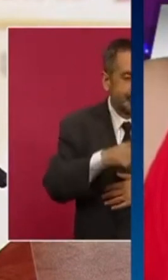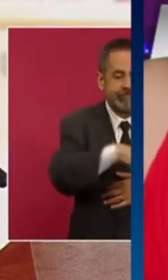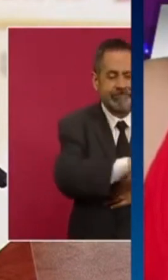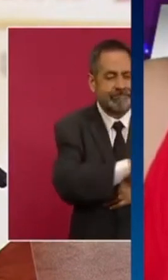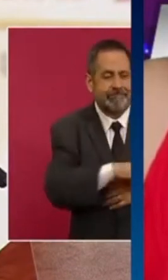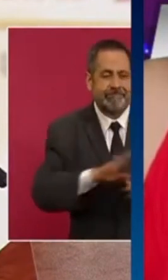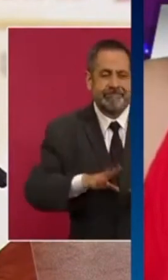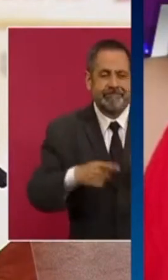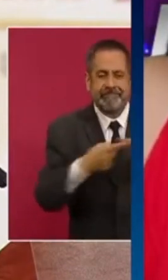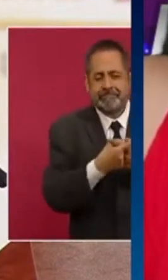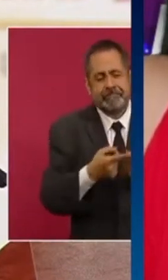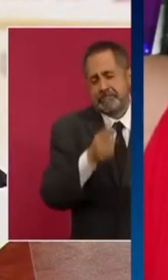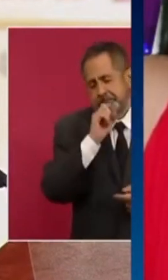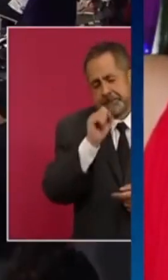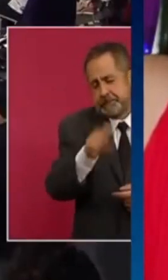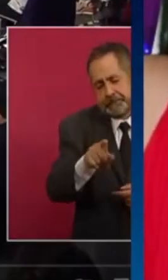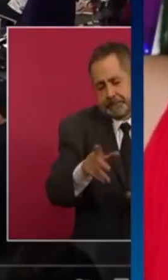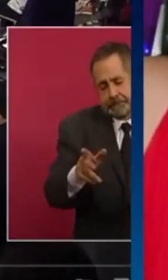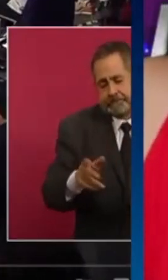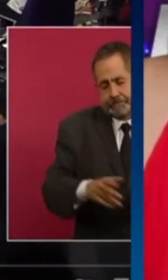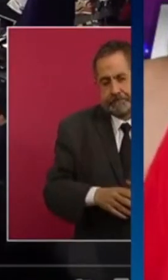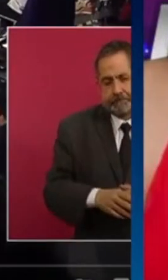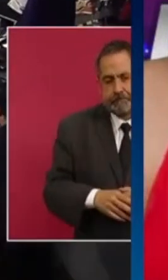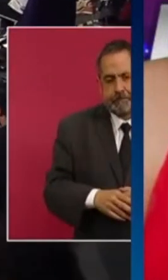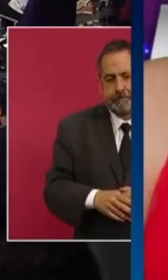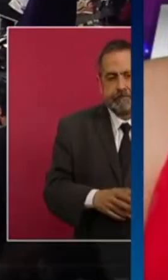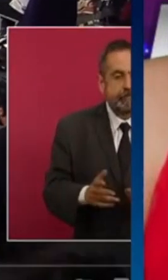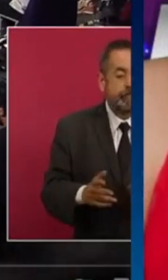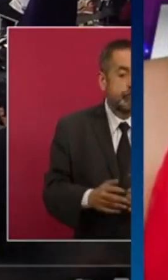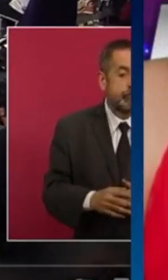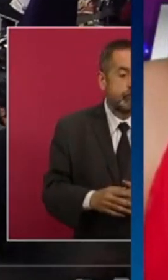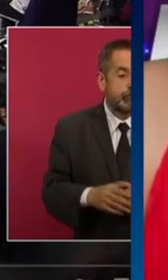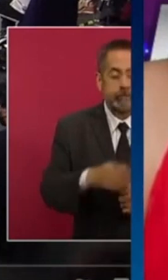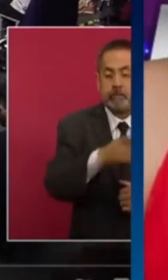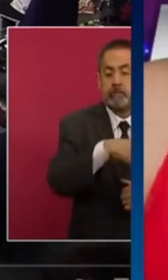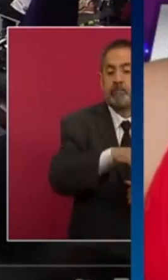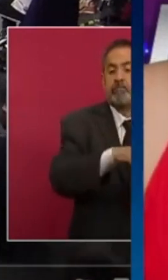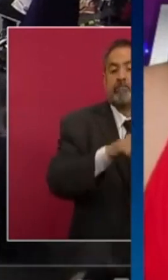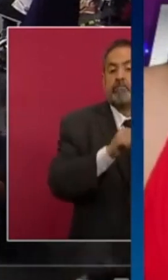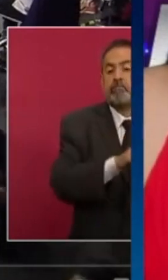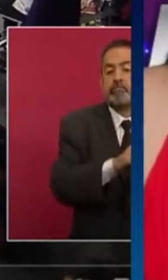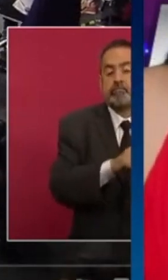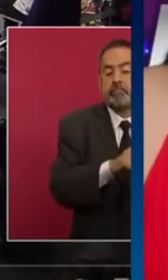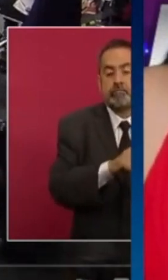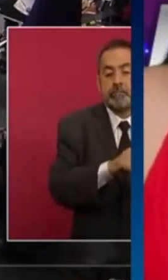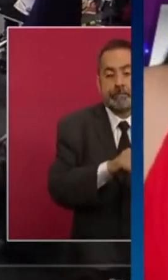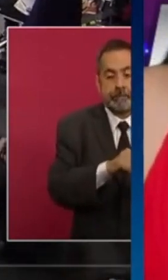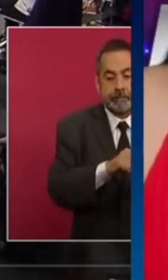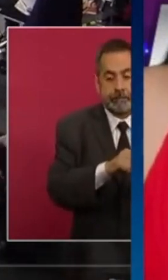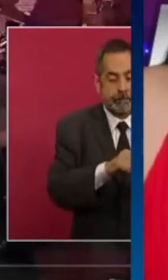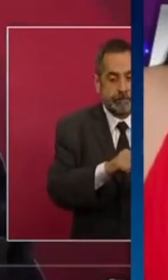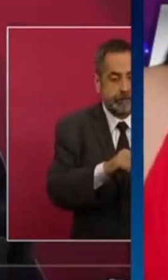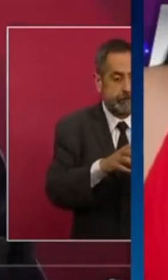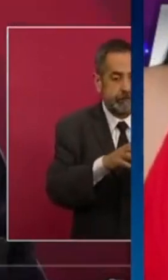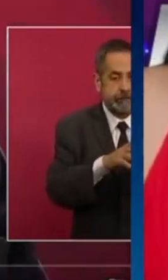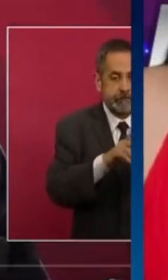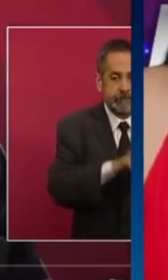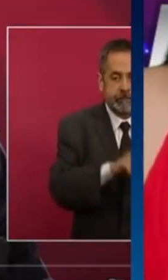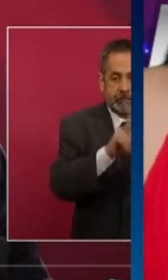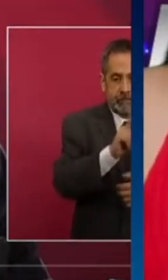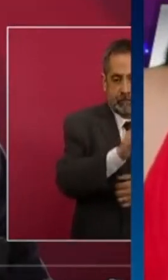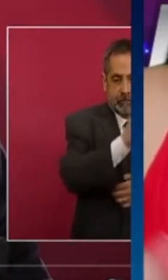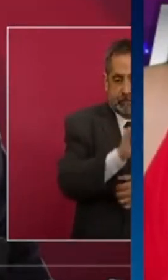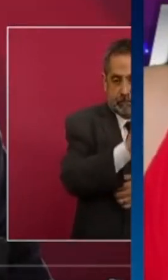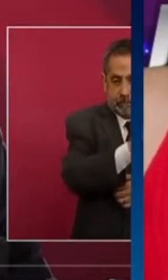intereses lo mismo, tanto en el Poder Legislativo